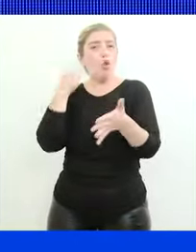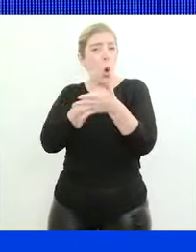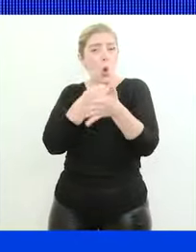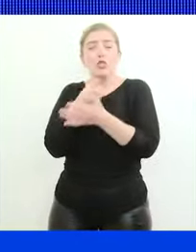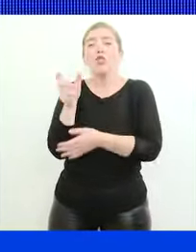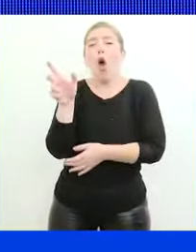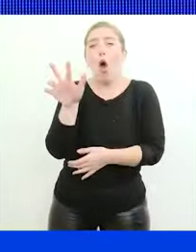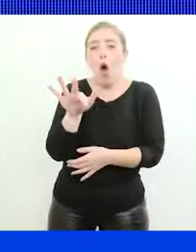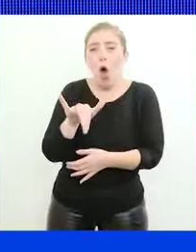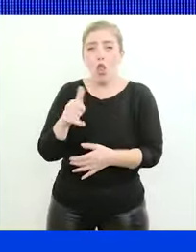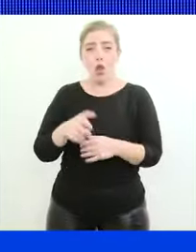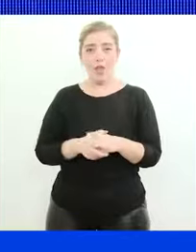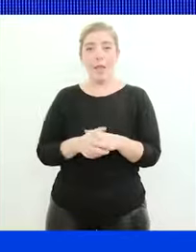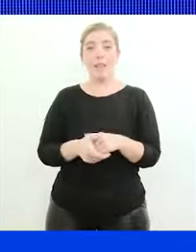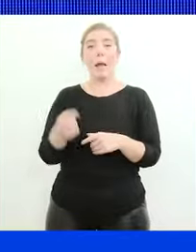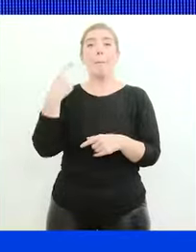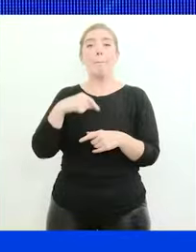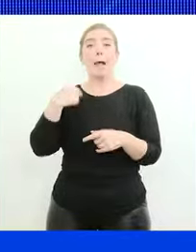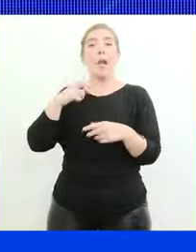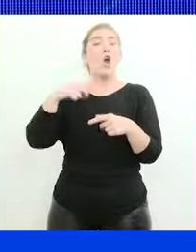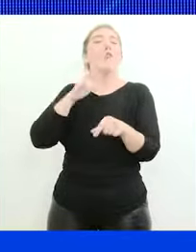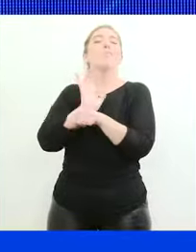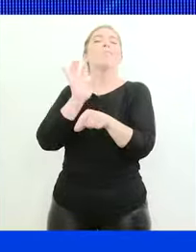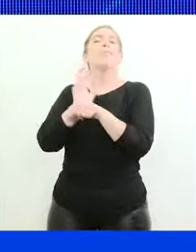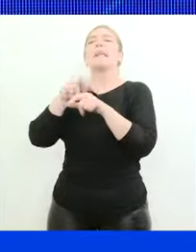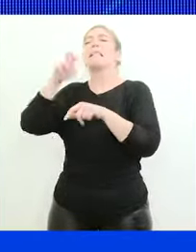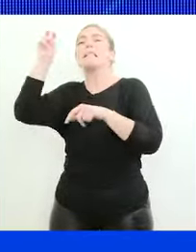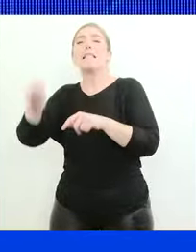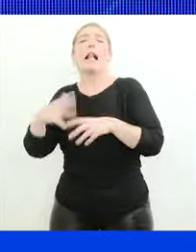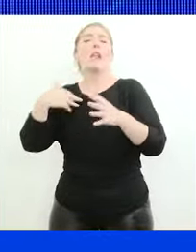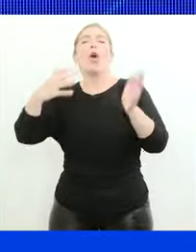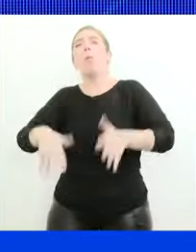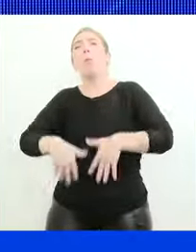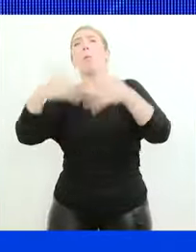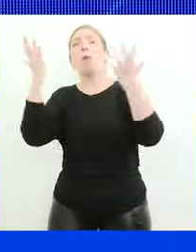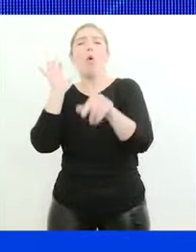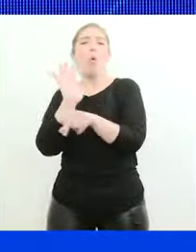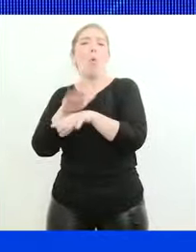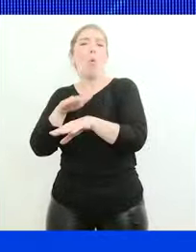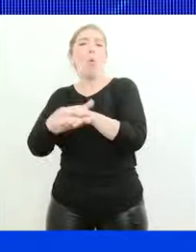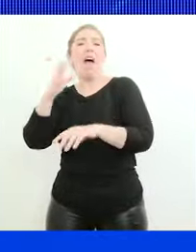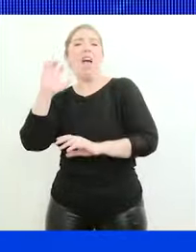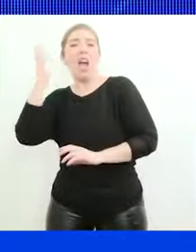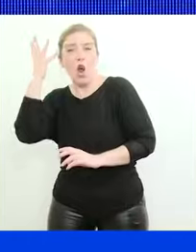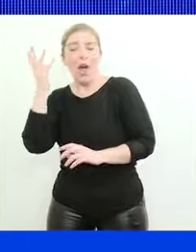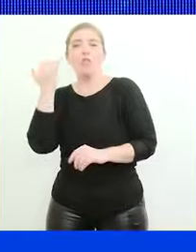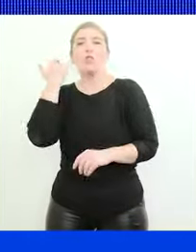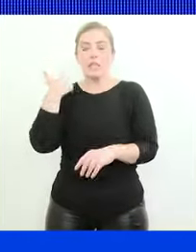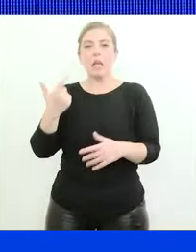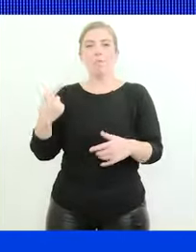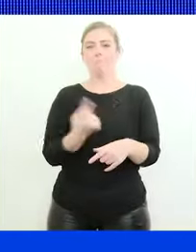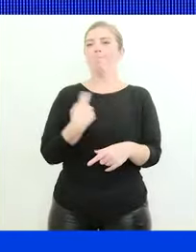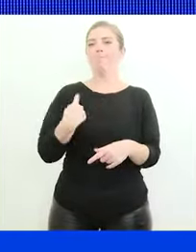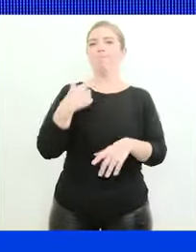pero entre un salto al vacío por estar enojados y asumir con responsabilidad que tenemos